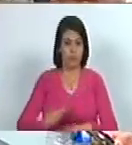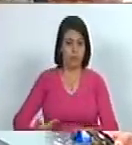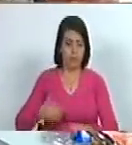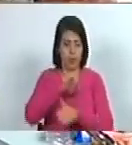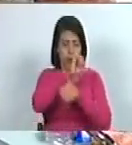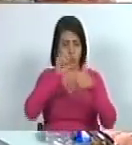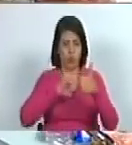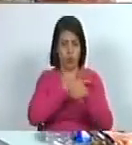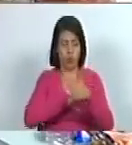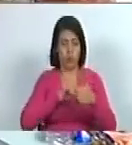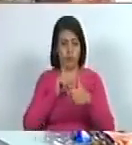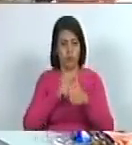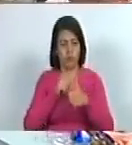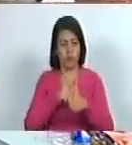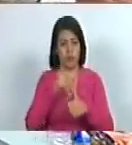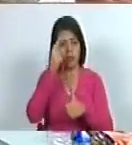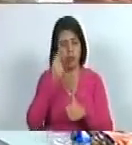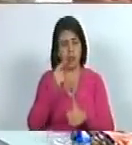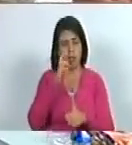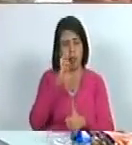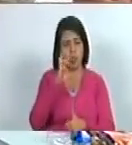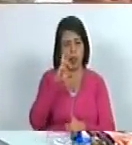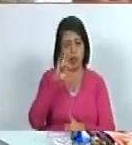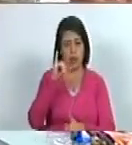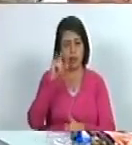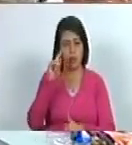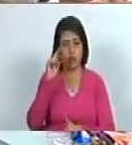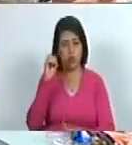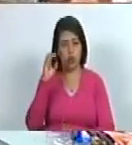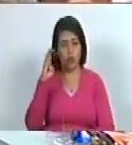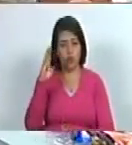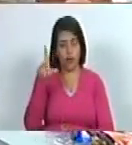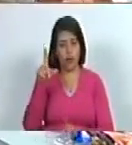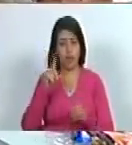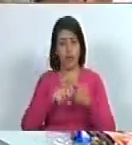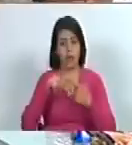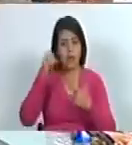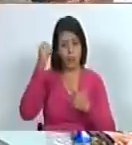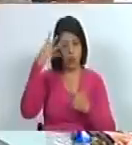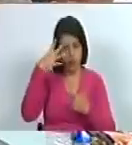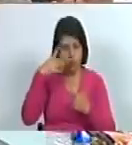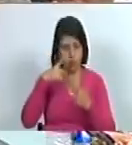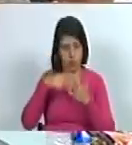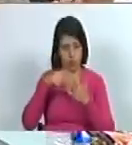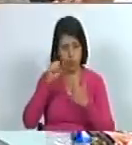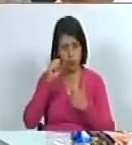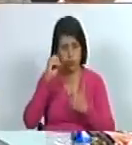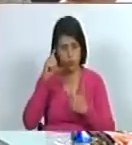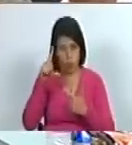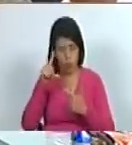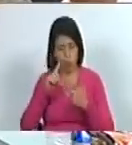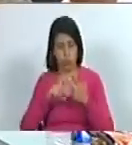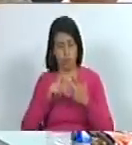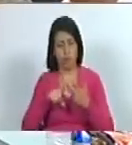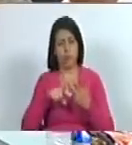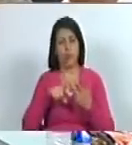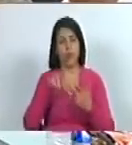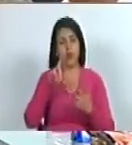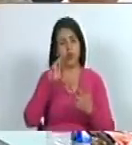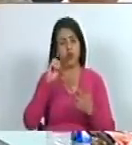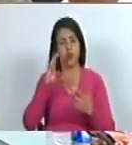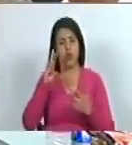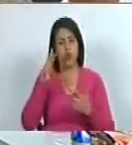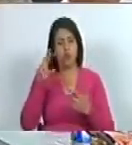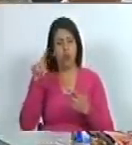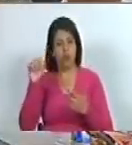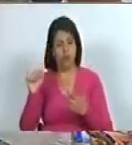su comisión que es el diputado Cristóbal Jiménez la diputada Sol Mucer Roberto Mesutti y el presidente de la